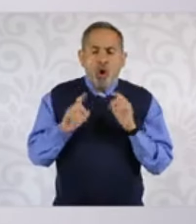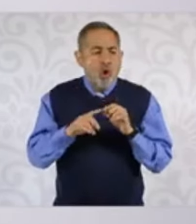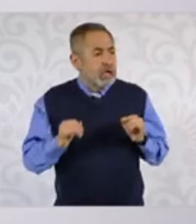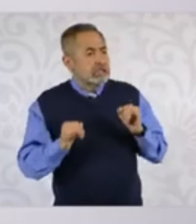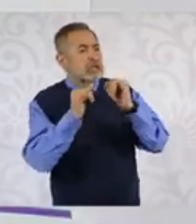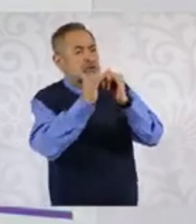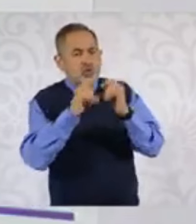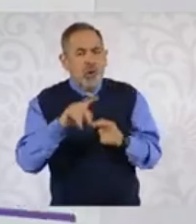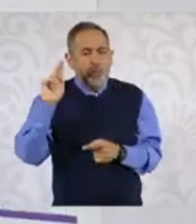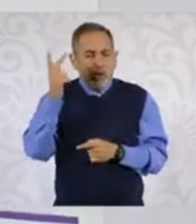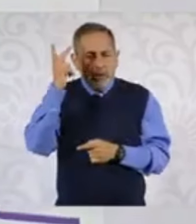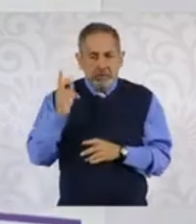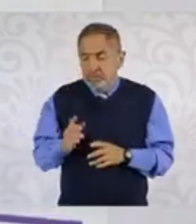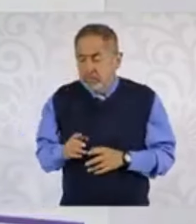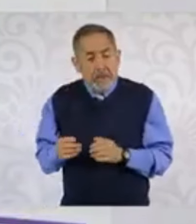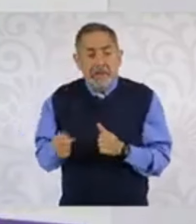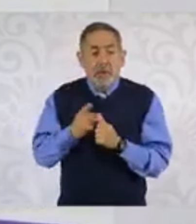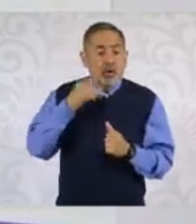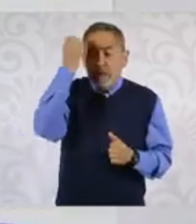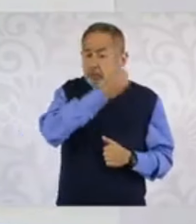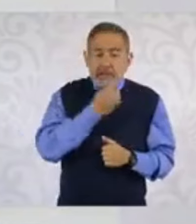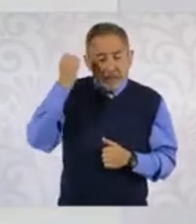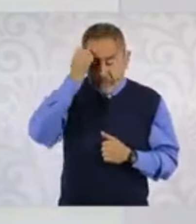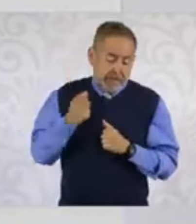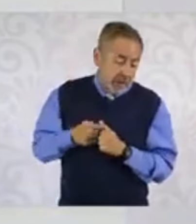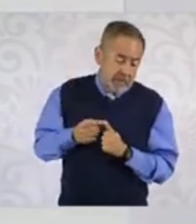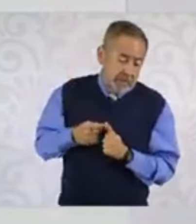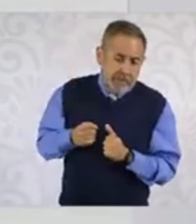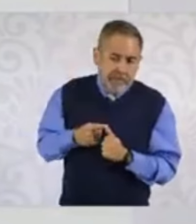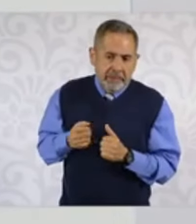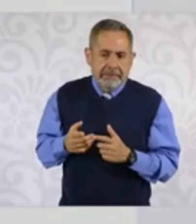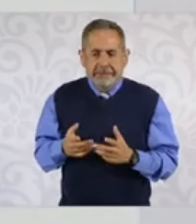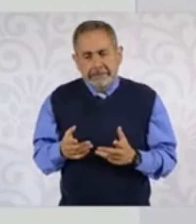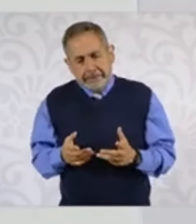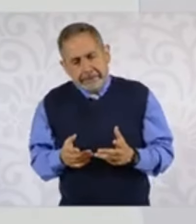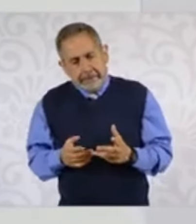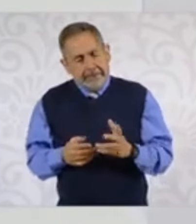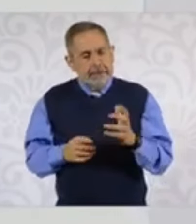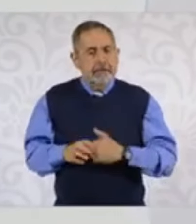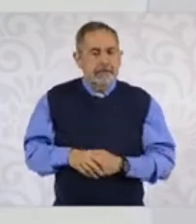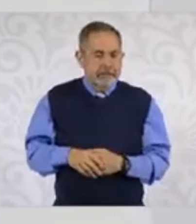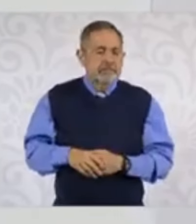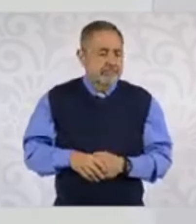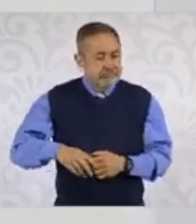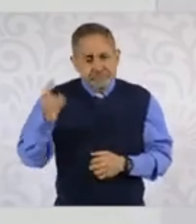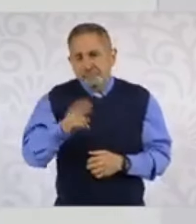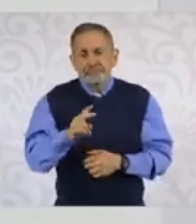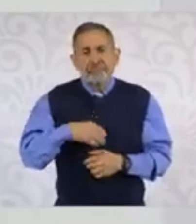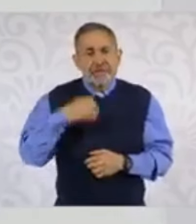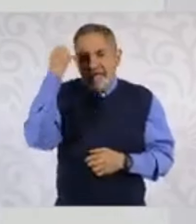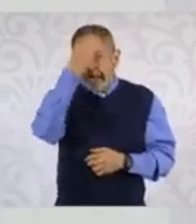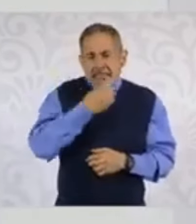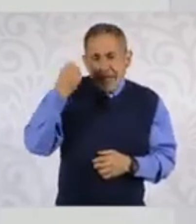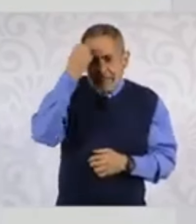laburando en el IMSS Bienestar, ¿ok? Entonces esto sí es una grande cantidad. En realidad desconozco cuánto estén cobrando, pero si están